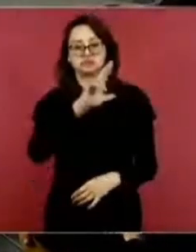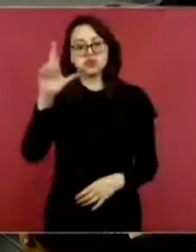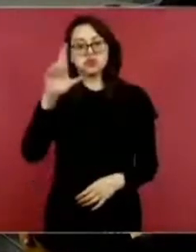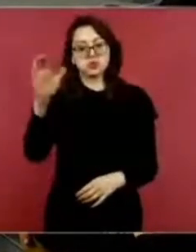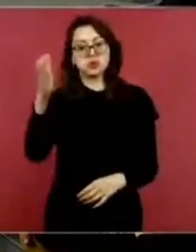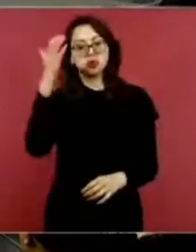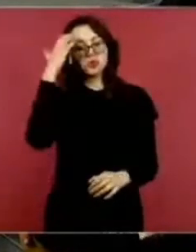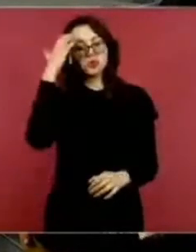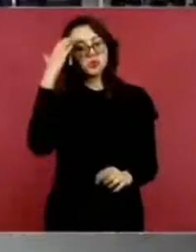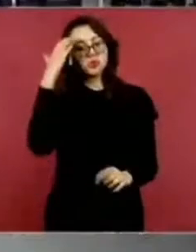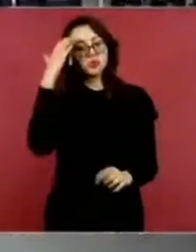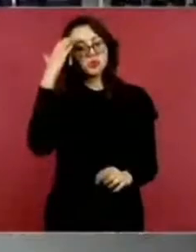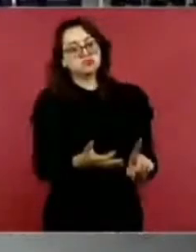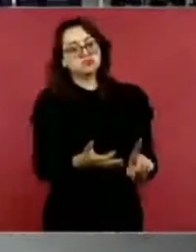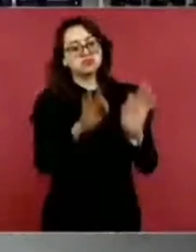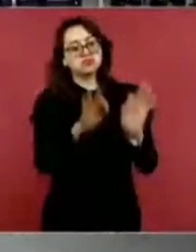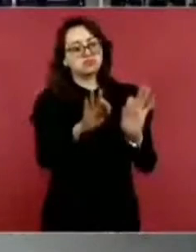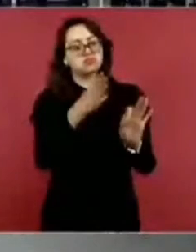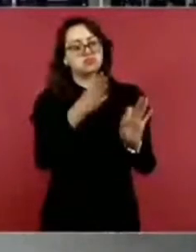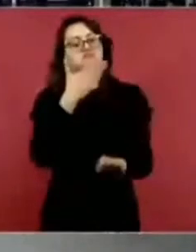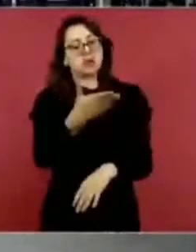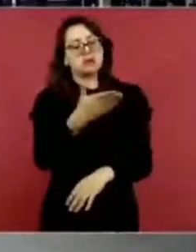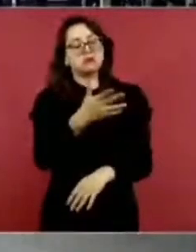hablar esto. Faltan otros.